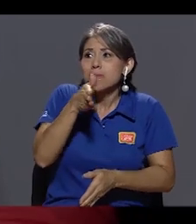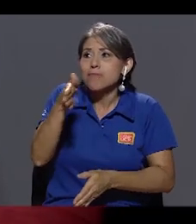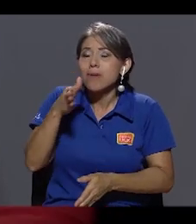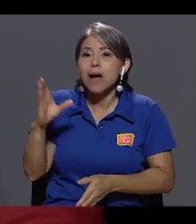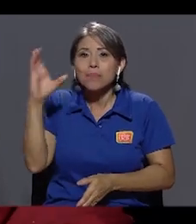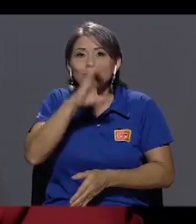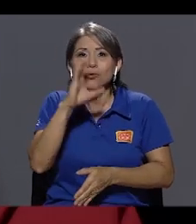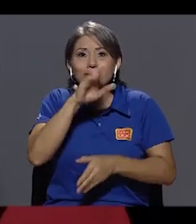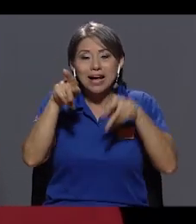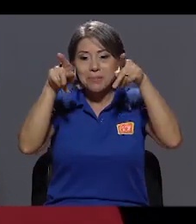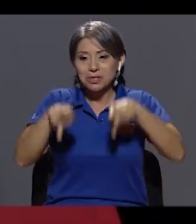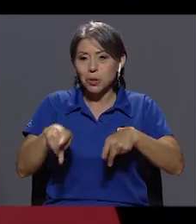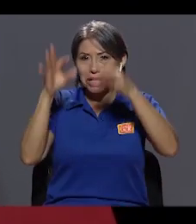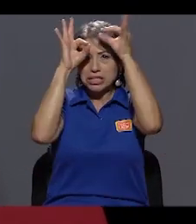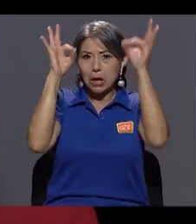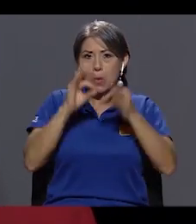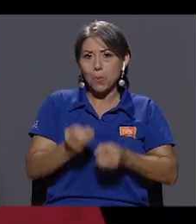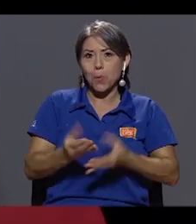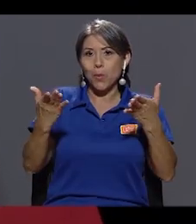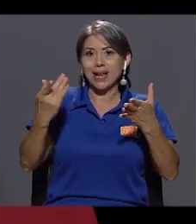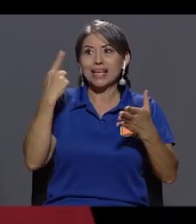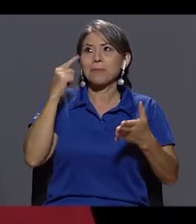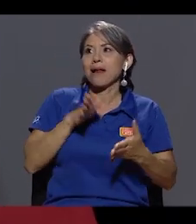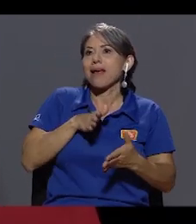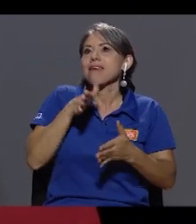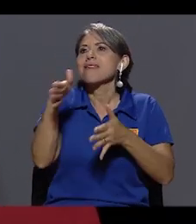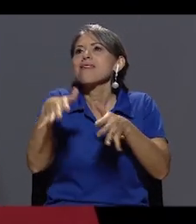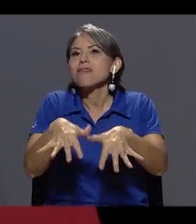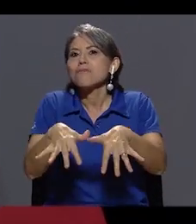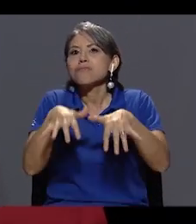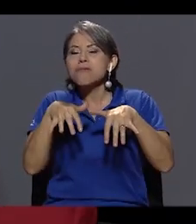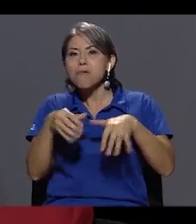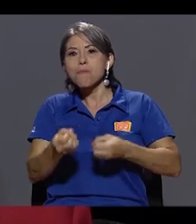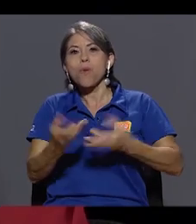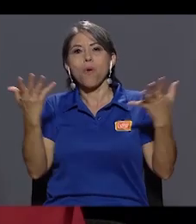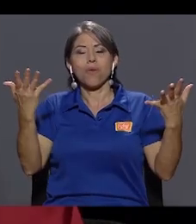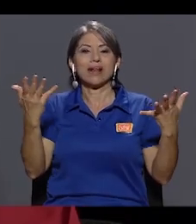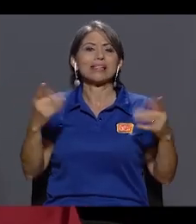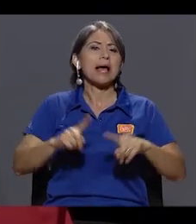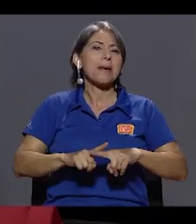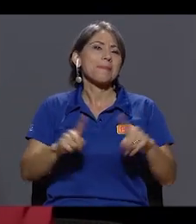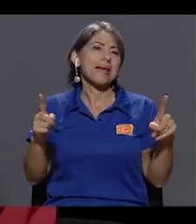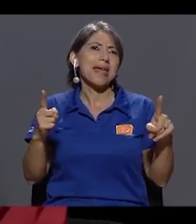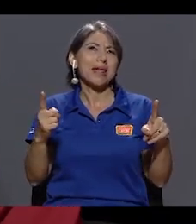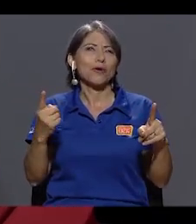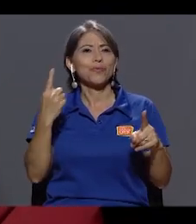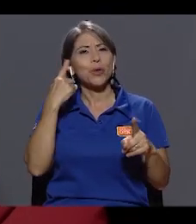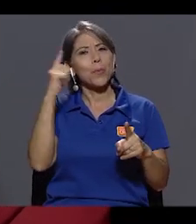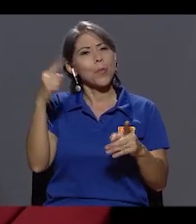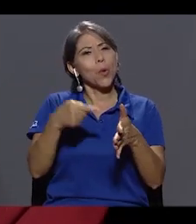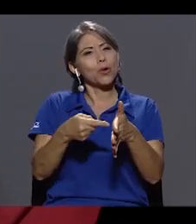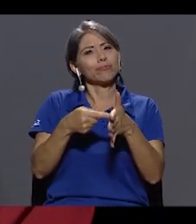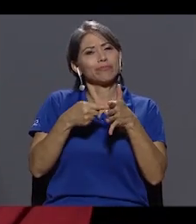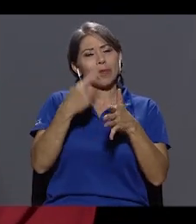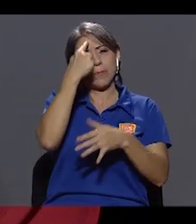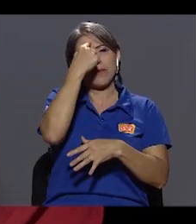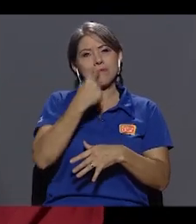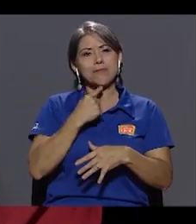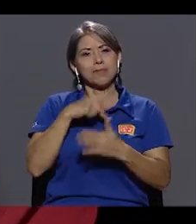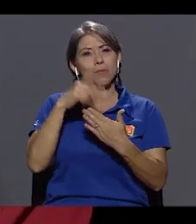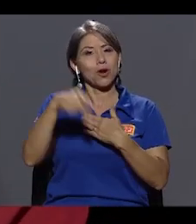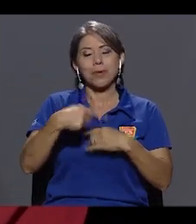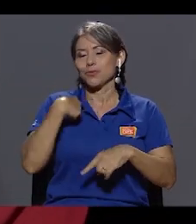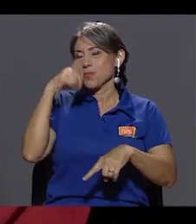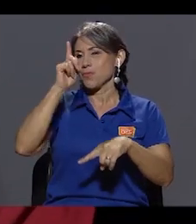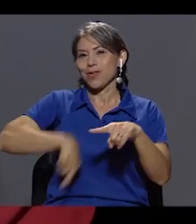para que se comprometan con ellos en las plazas públicas y demás, pero por el perfil del programa yo no puedo inclinarme,